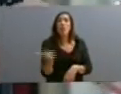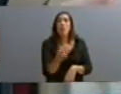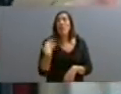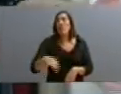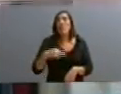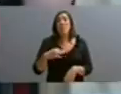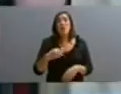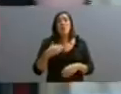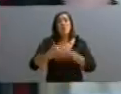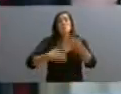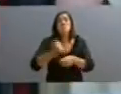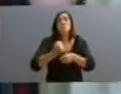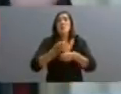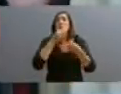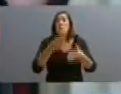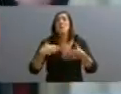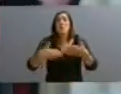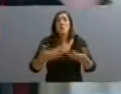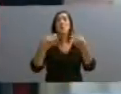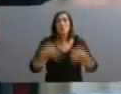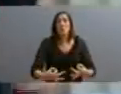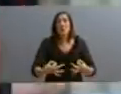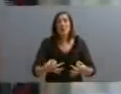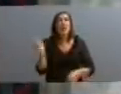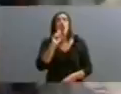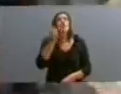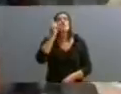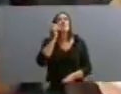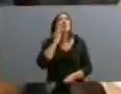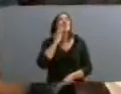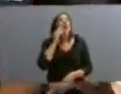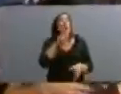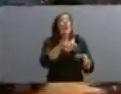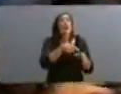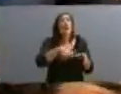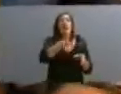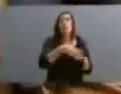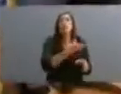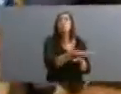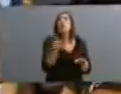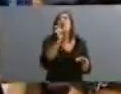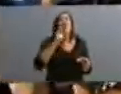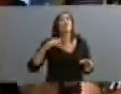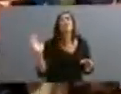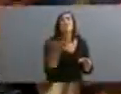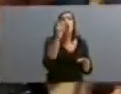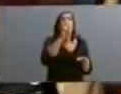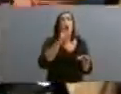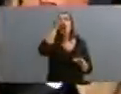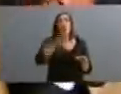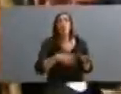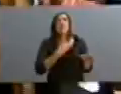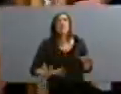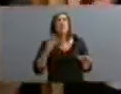gente, no circunstancialmente en los legisladores, legisladoras o en la presidenta de turno. El sector público representa al